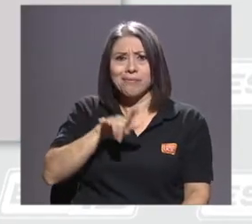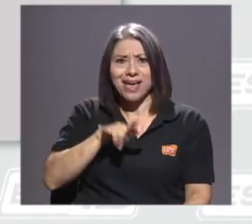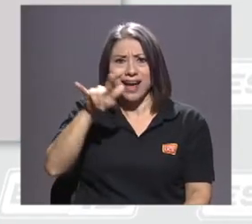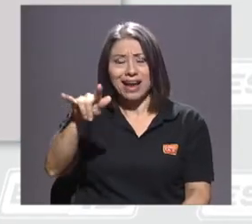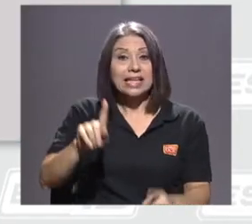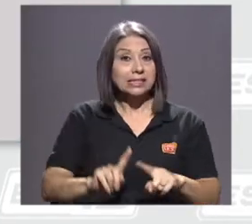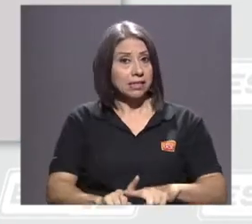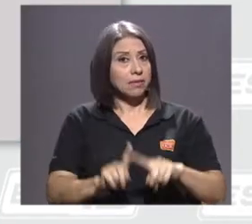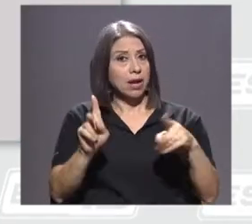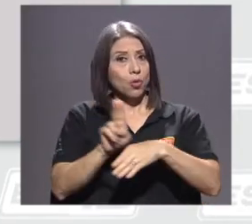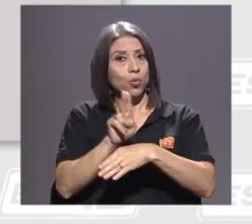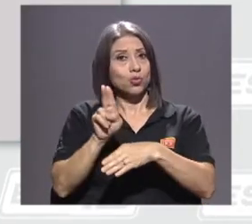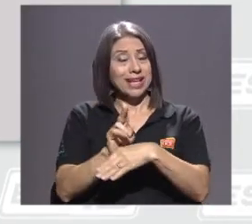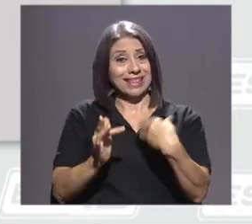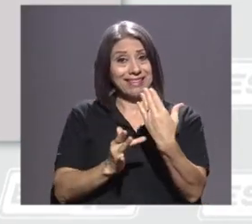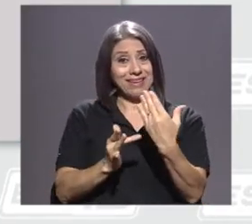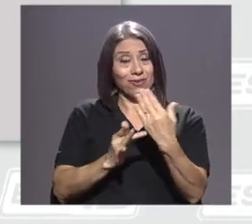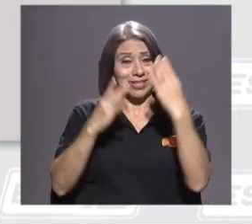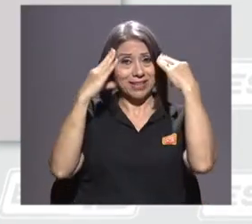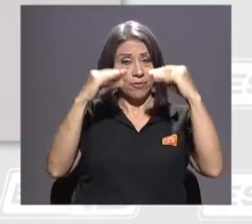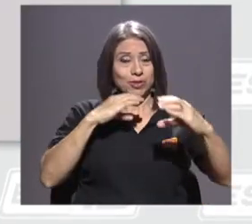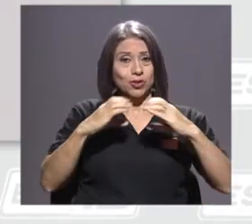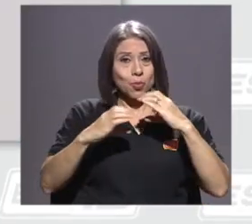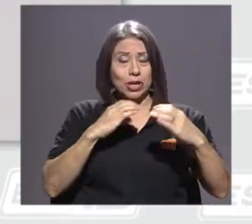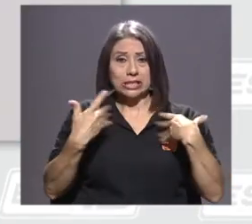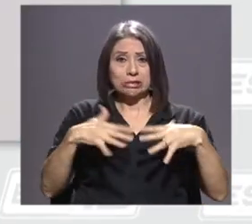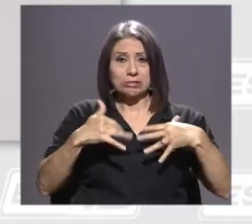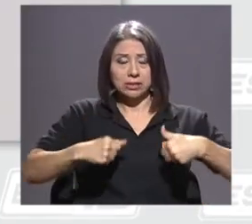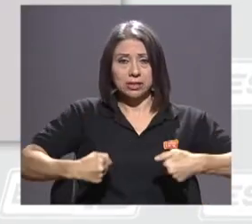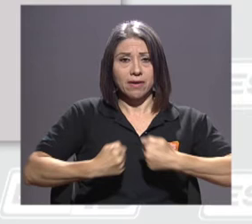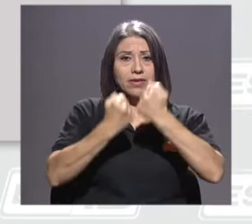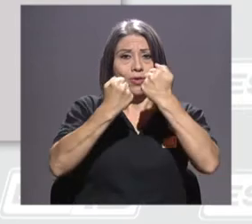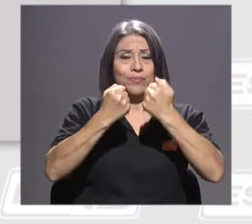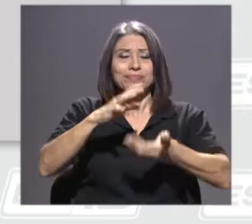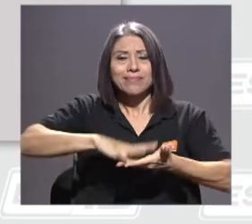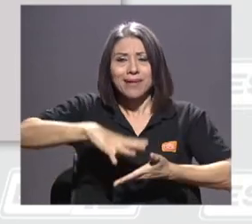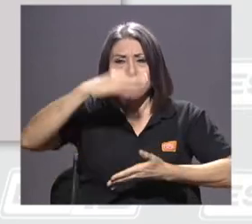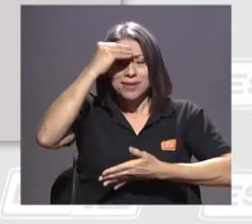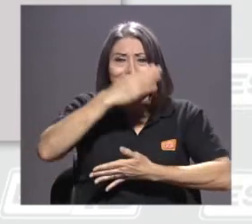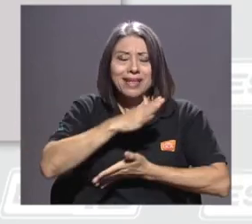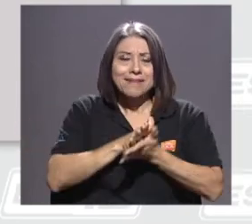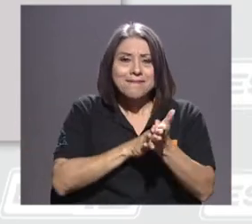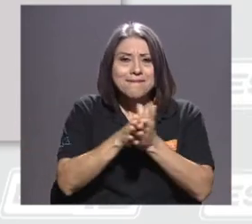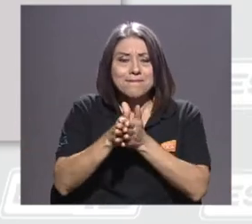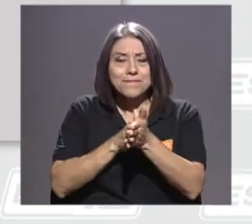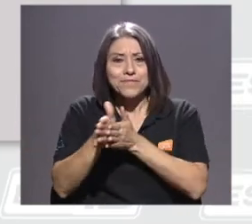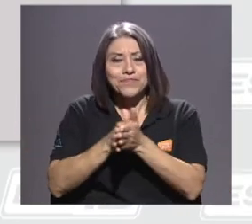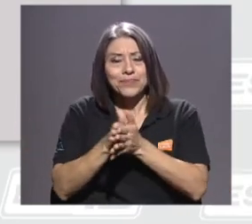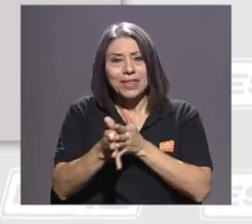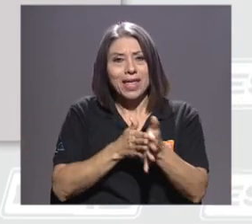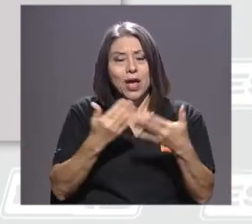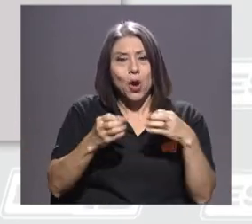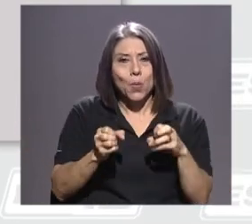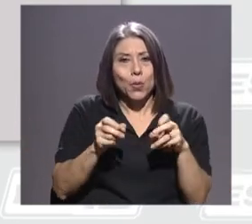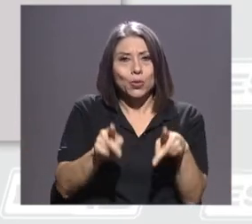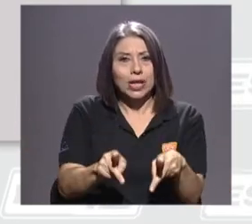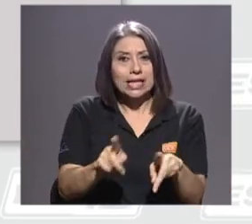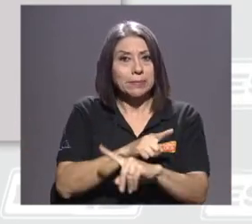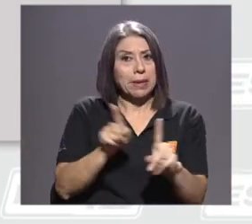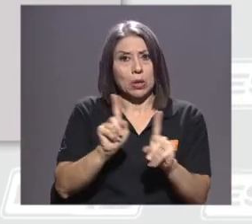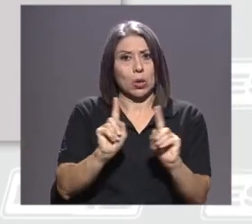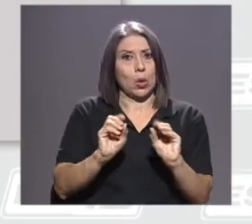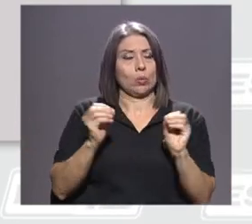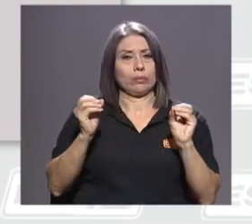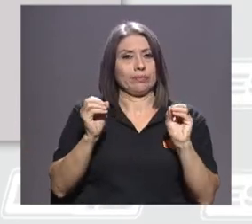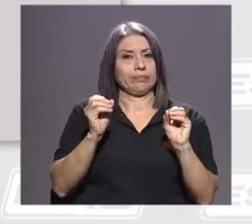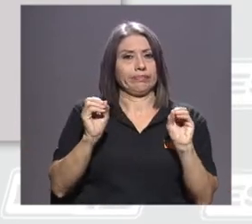embargo, usar las TIC presenta un gran desafío. Aprender a aprovechar al máximo sus oportunidades sin caer en situaciones riesgosas.